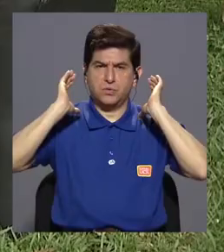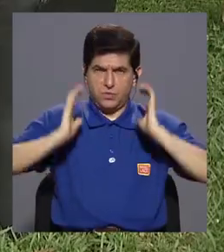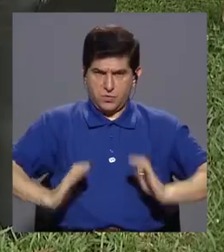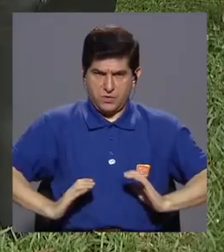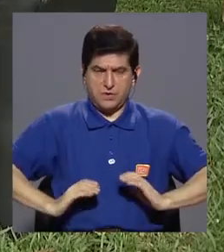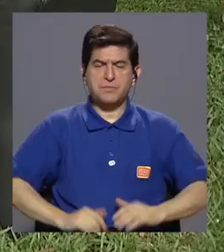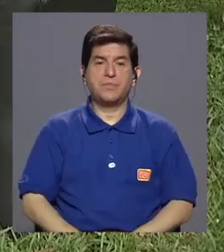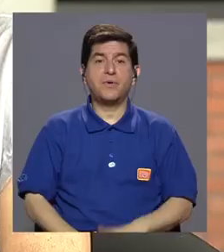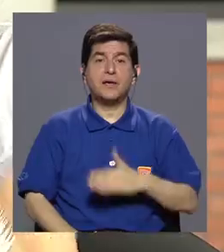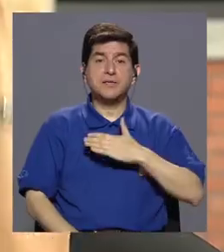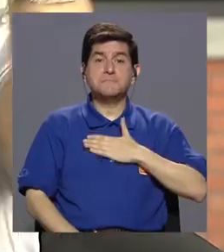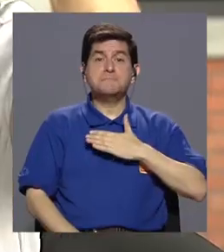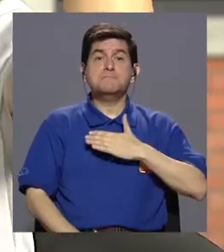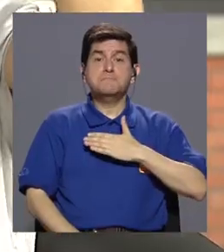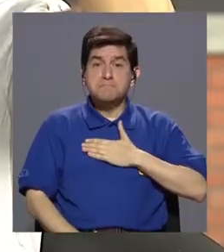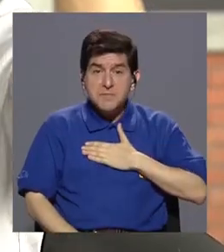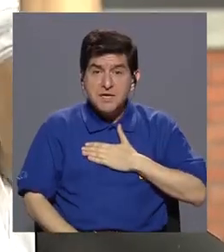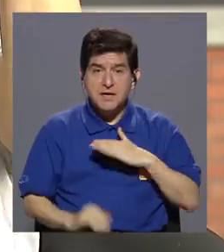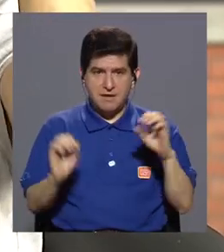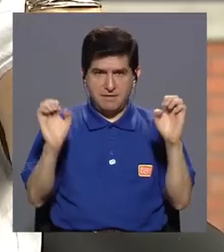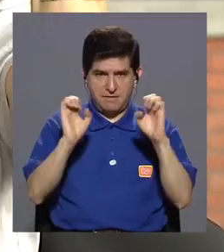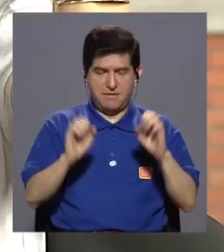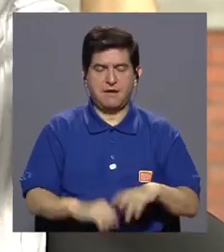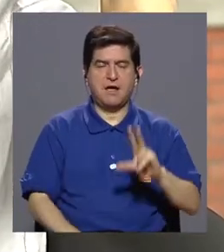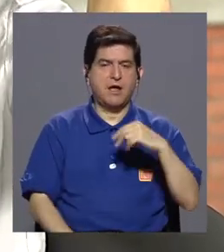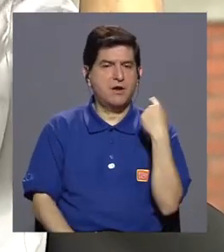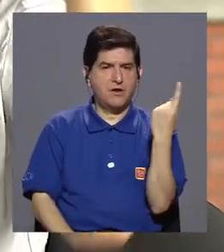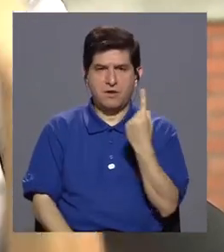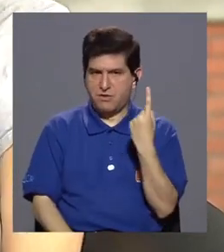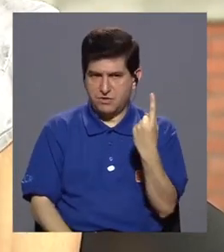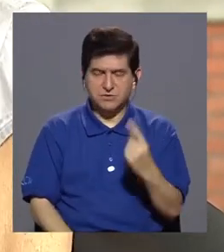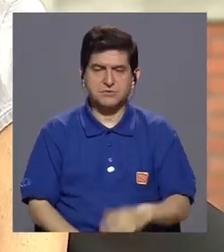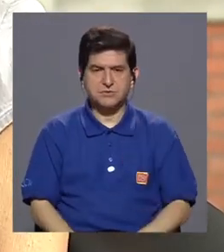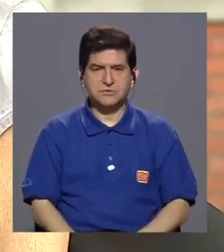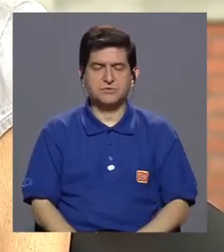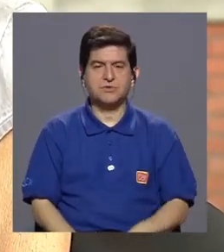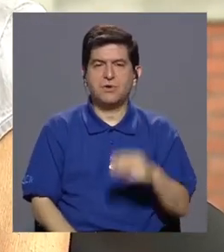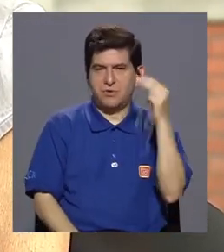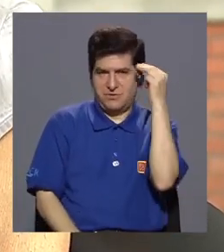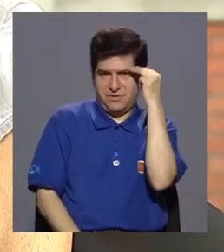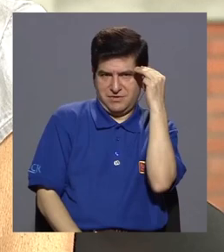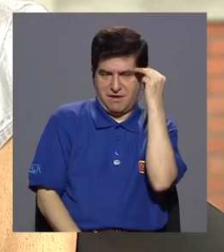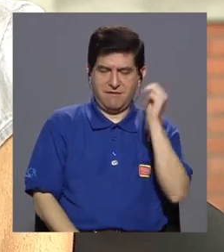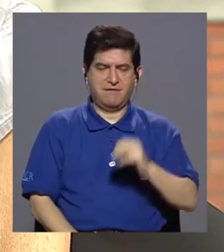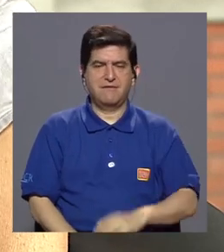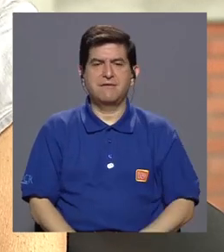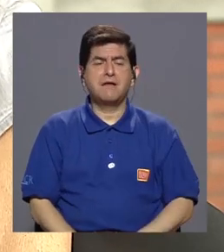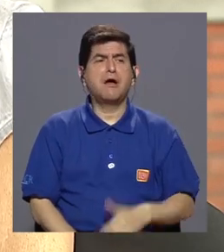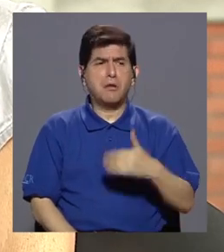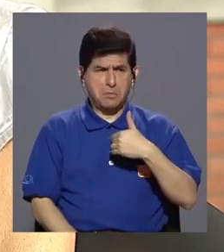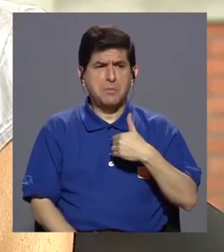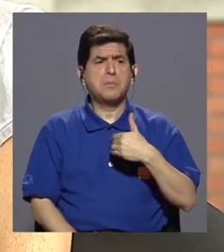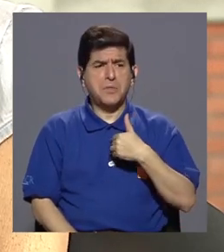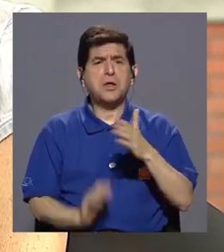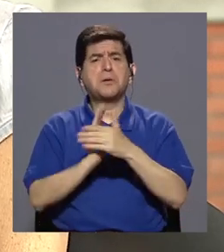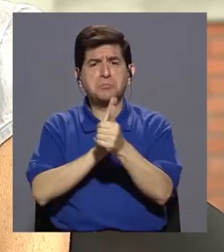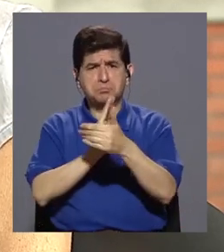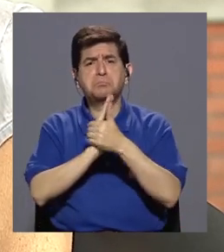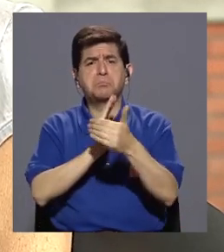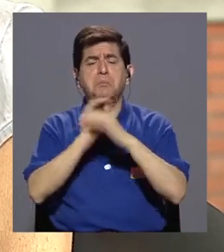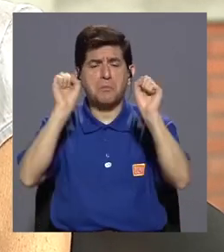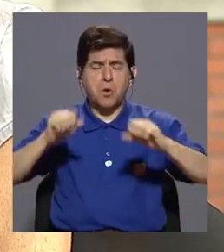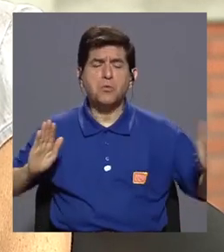que es la mía, no solamente la mental. Entonces, tengo mucha más capacidad para